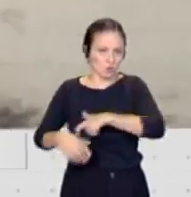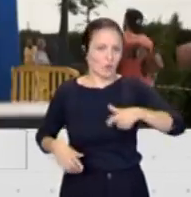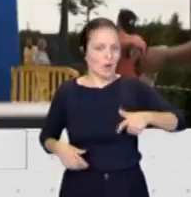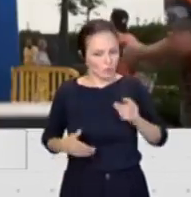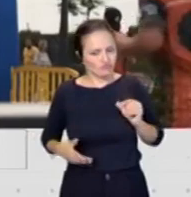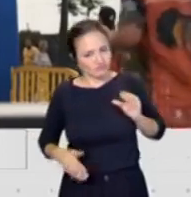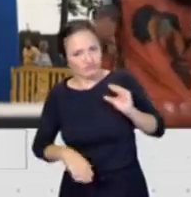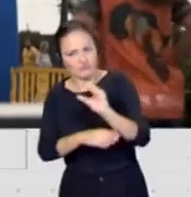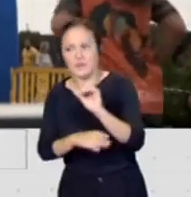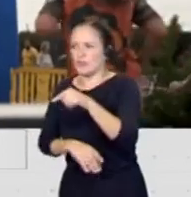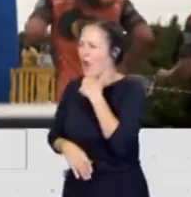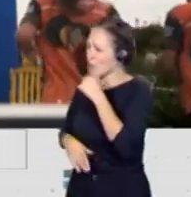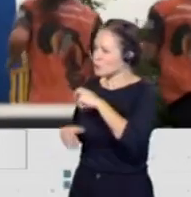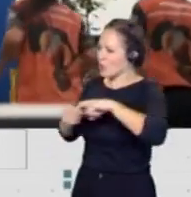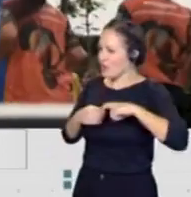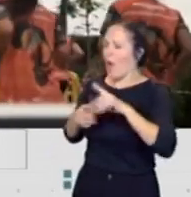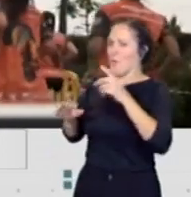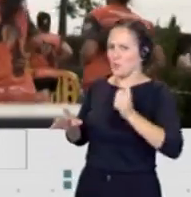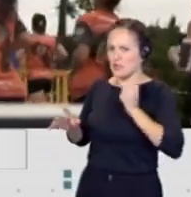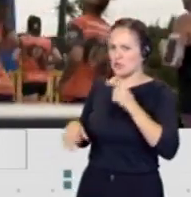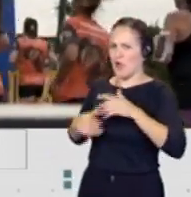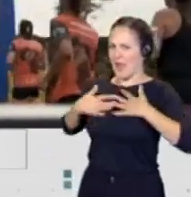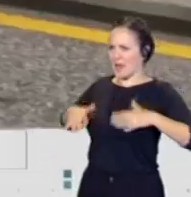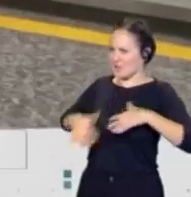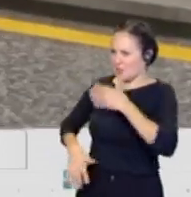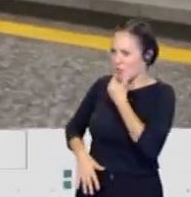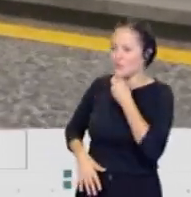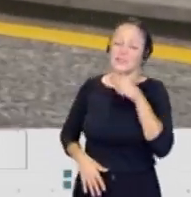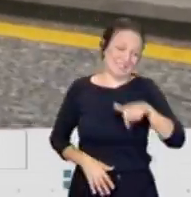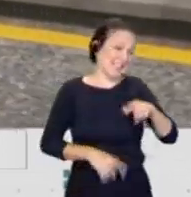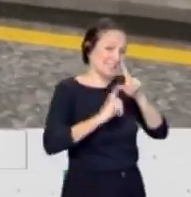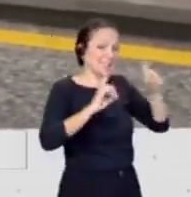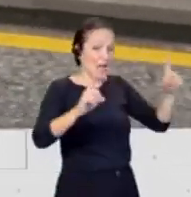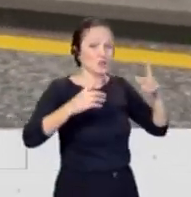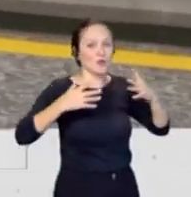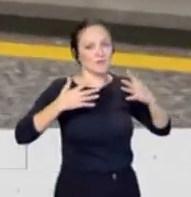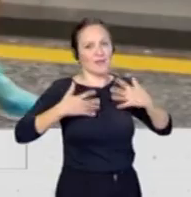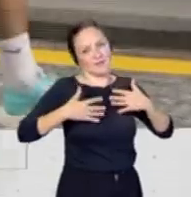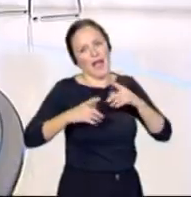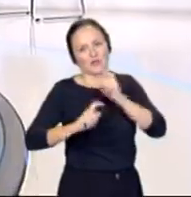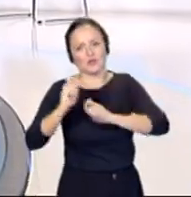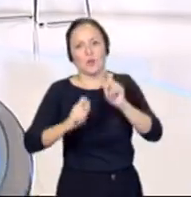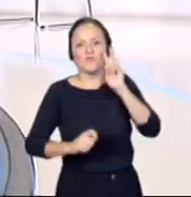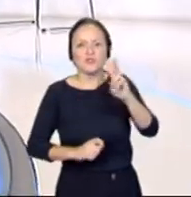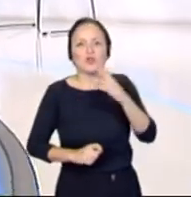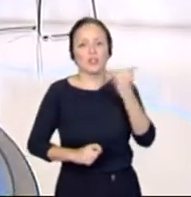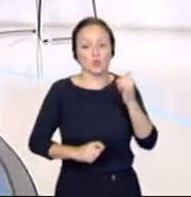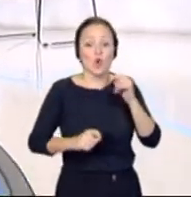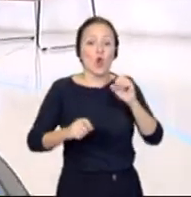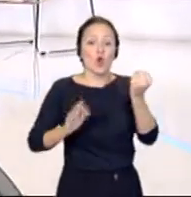les lleva, y qué bonita la camisa. La camisa este año dedicada a Visión Azul, a los niños con autismo, que su logo es un puzzle,